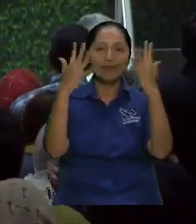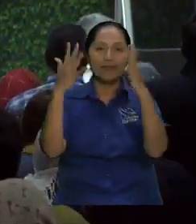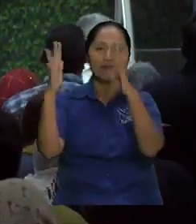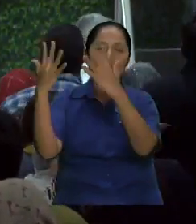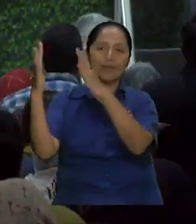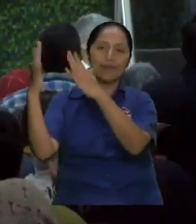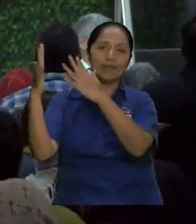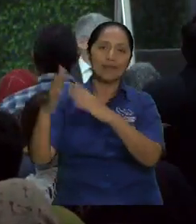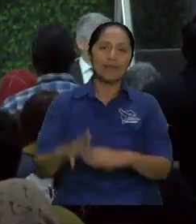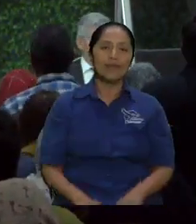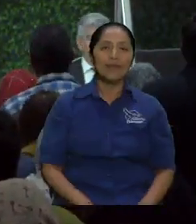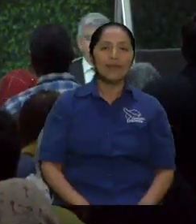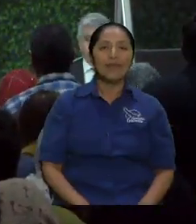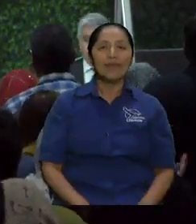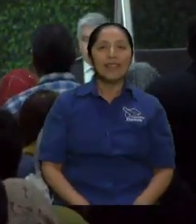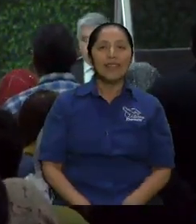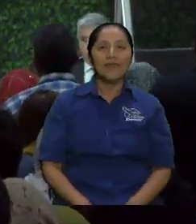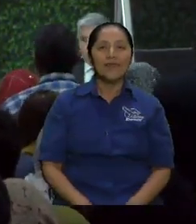ahora